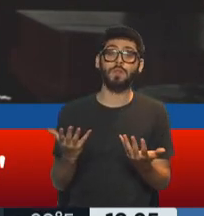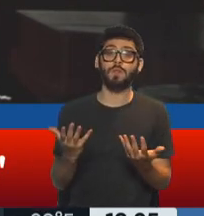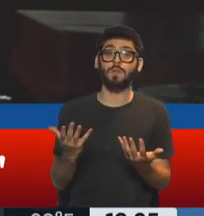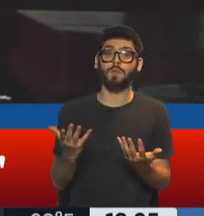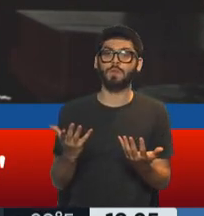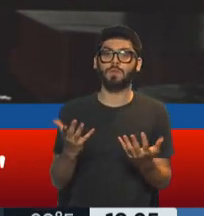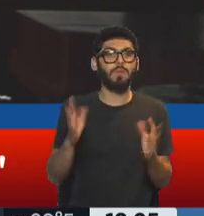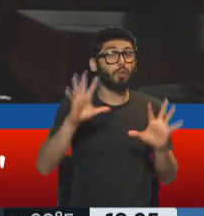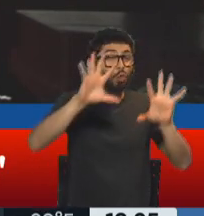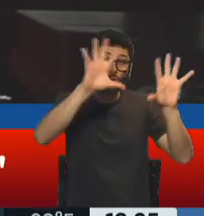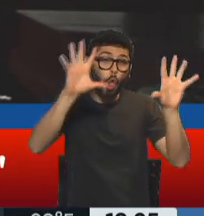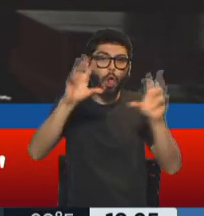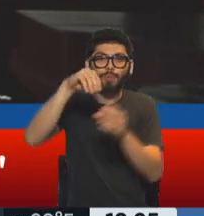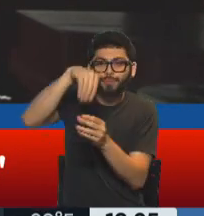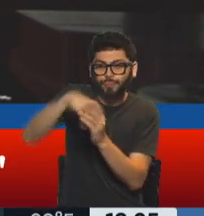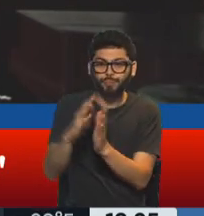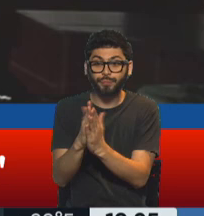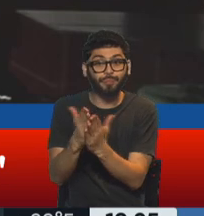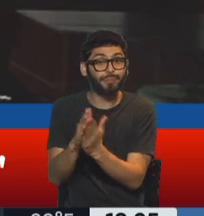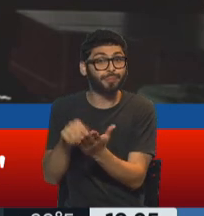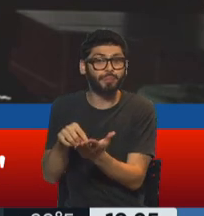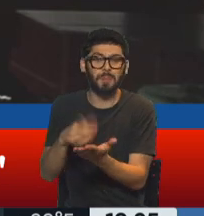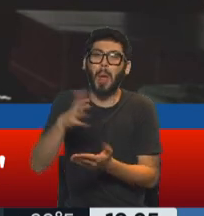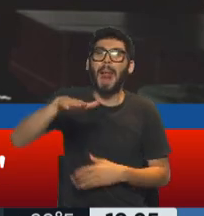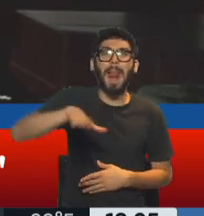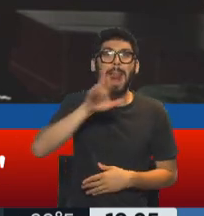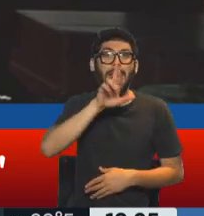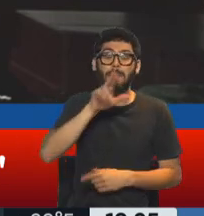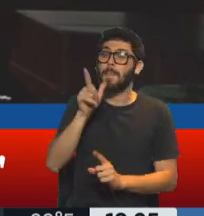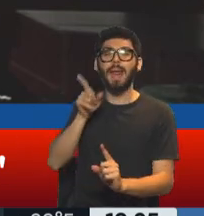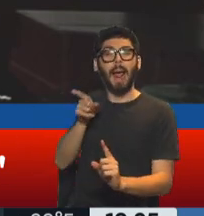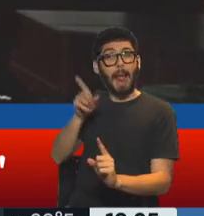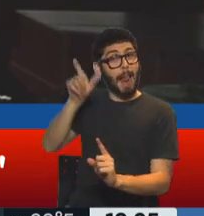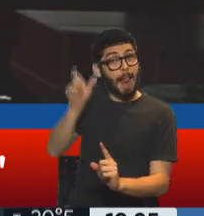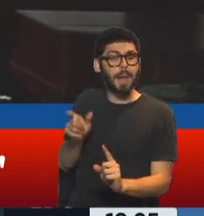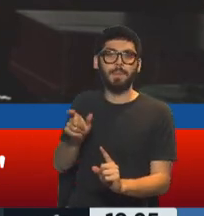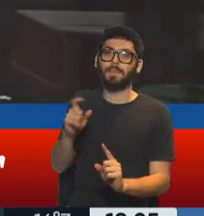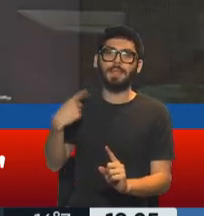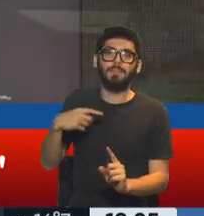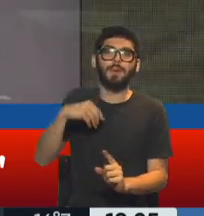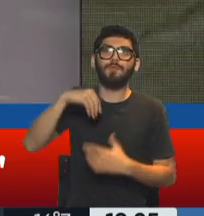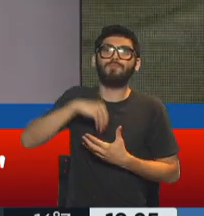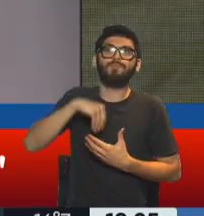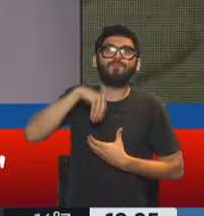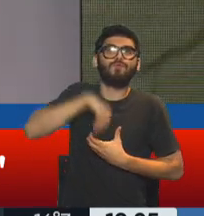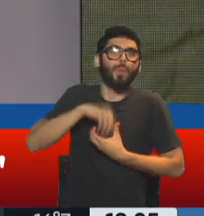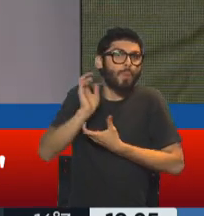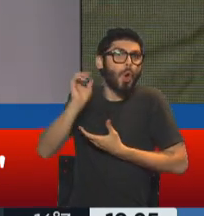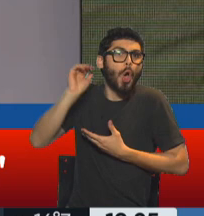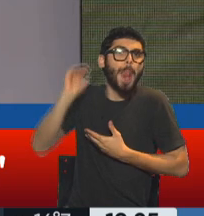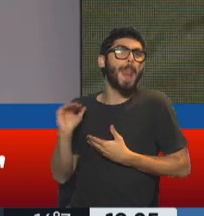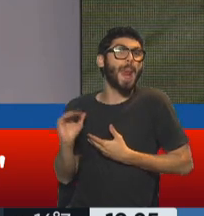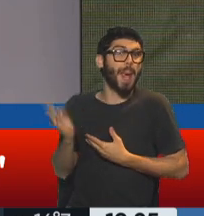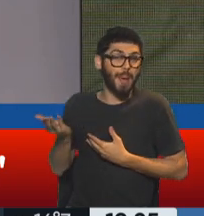personajes maravillosos. Desde esta nena, él, que creo que siempre mantuvo su alma de niño. Y